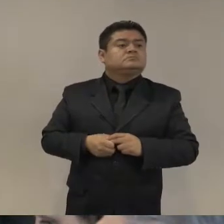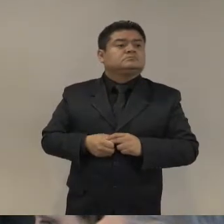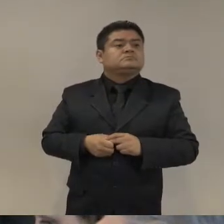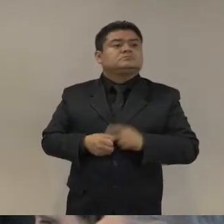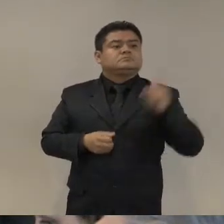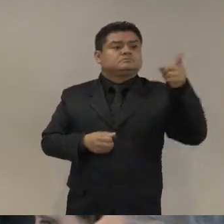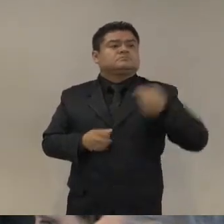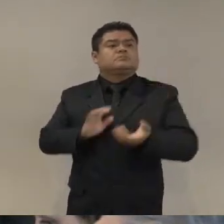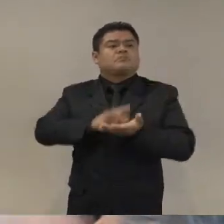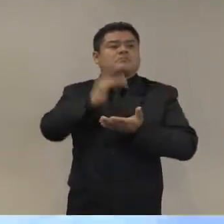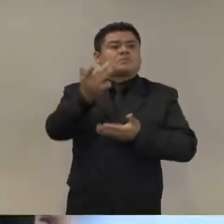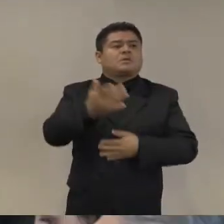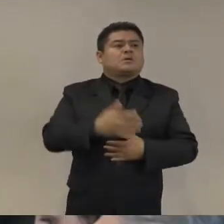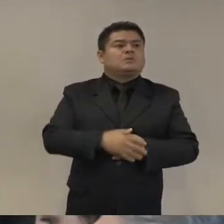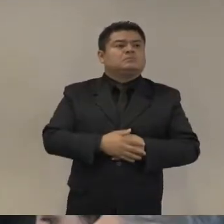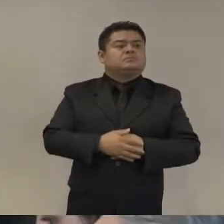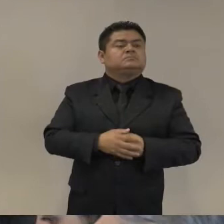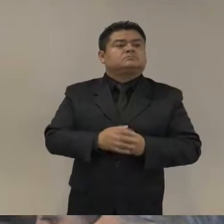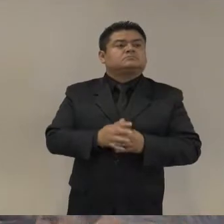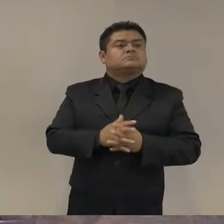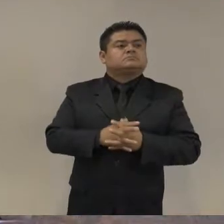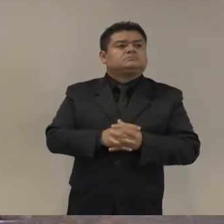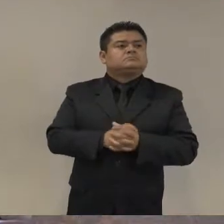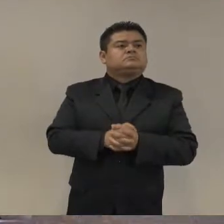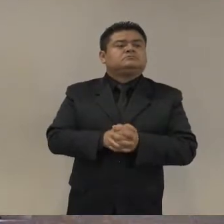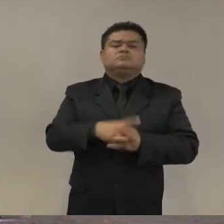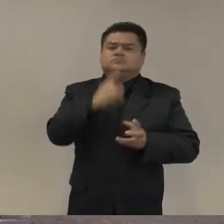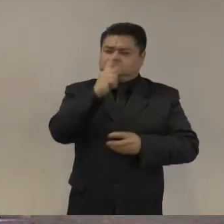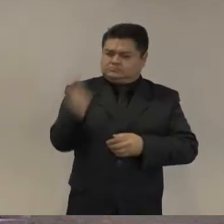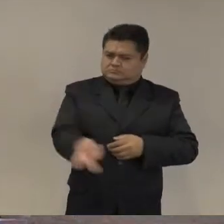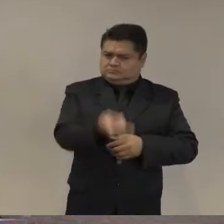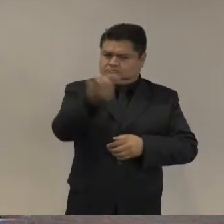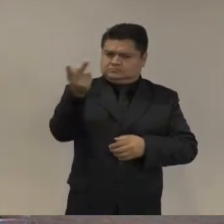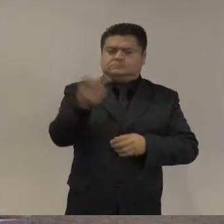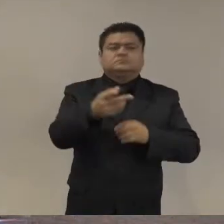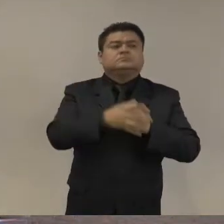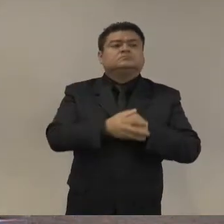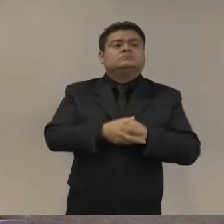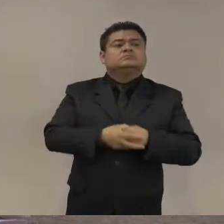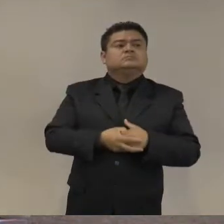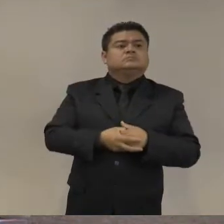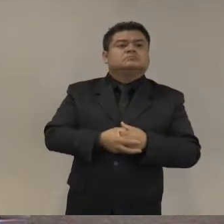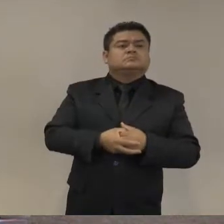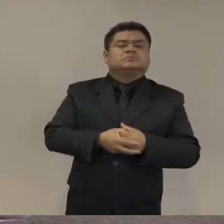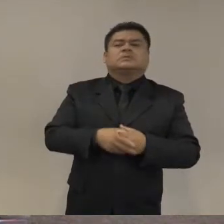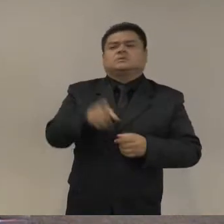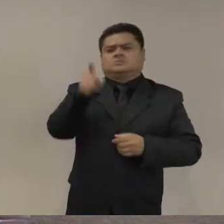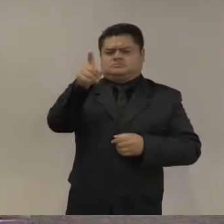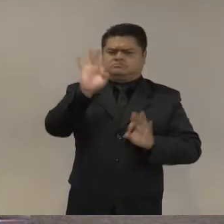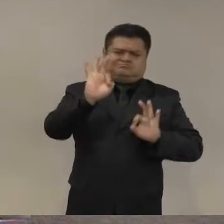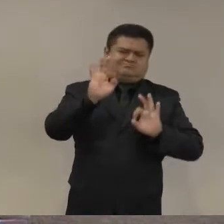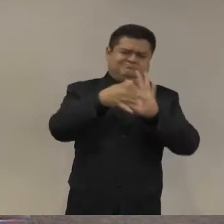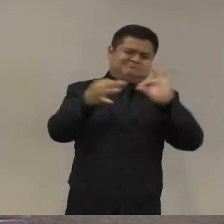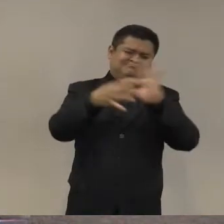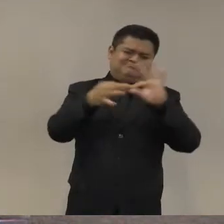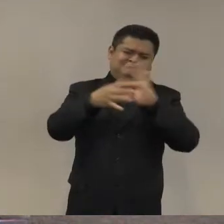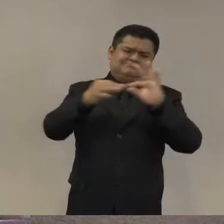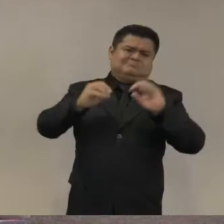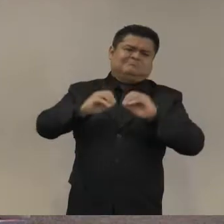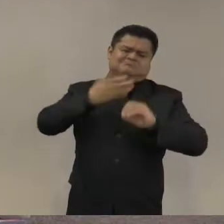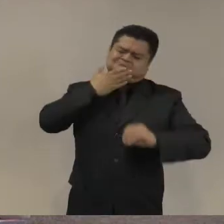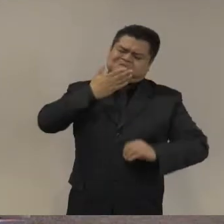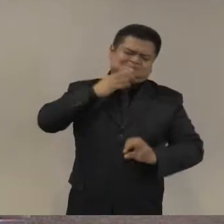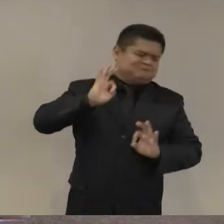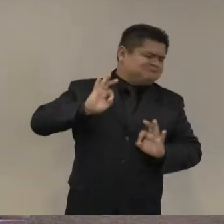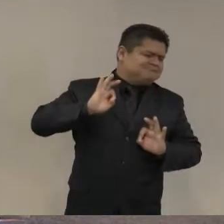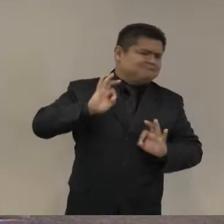gracias Vicente Roqueñi de Motorola una pregunta primero felicitarte por tu presentación en el tema de